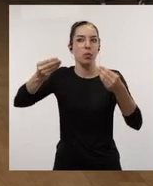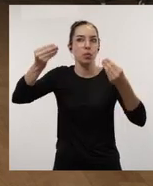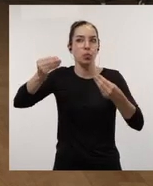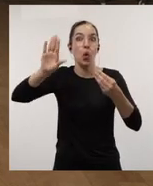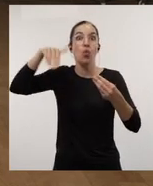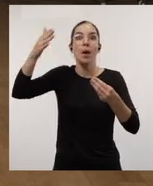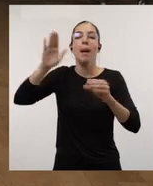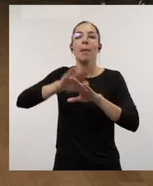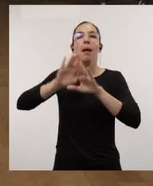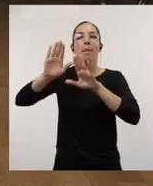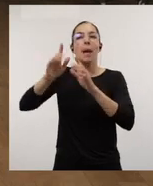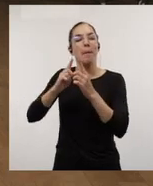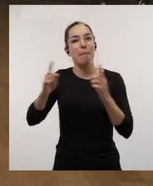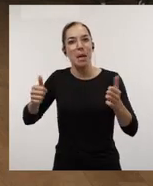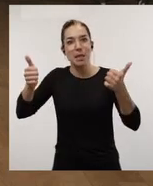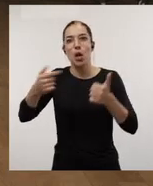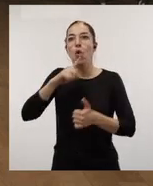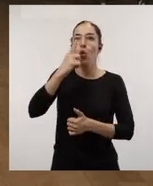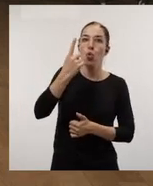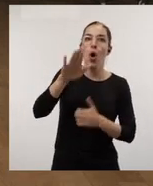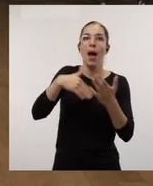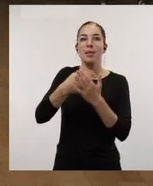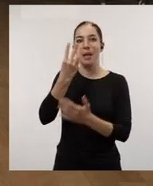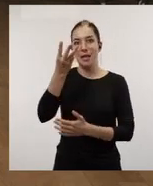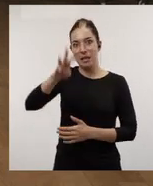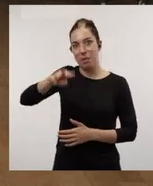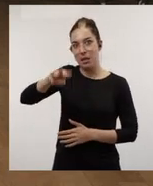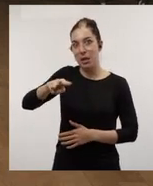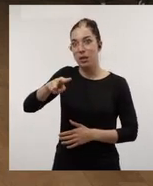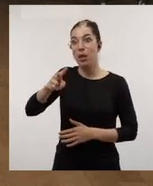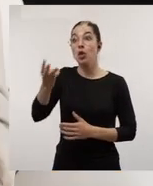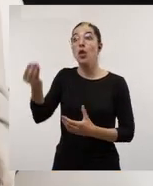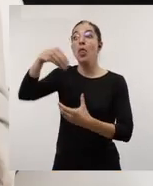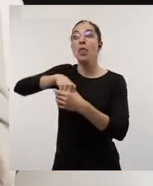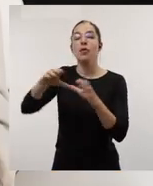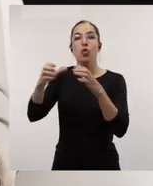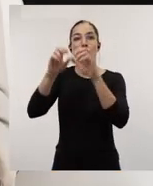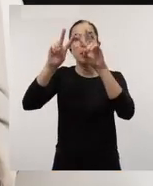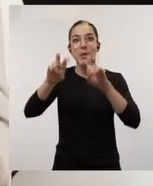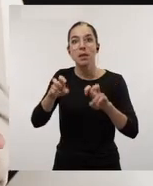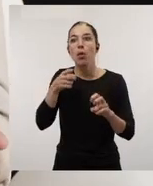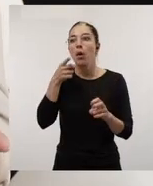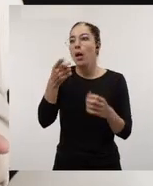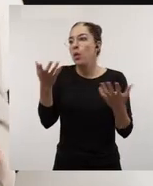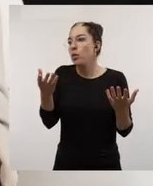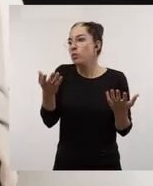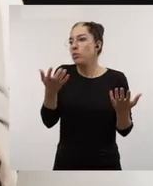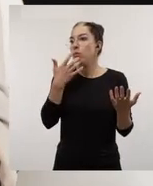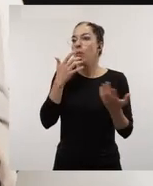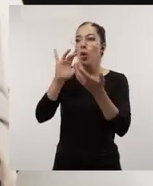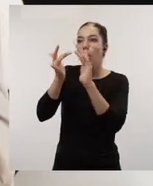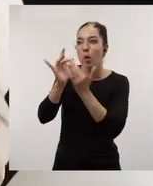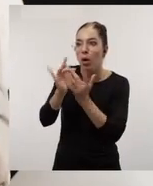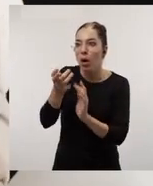extranjeras para hacer una estancia más larga, de uno a tres meses. Se integran en grupos de investigación y establecen